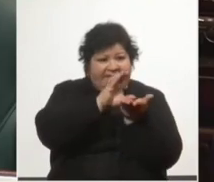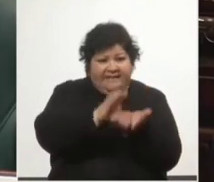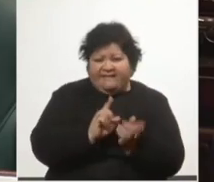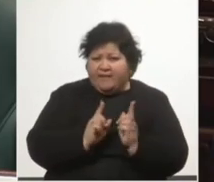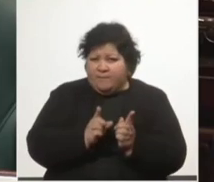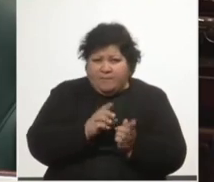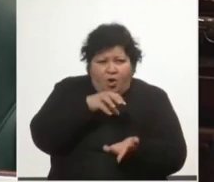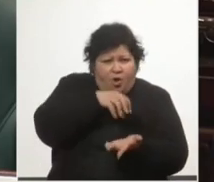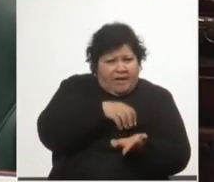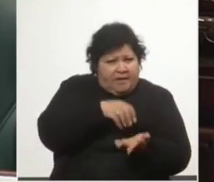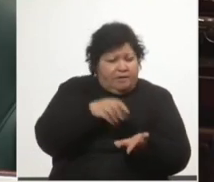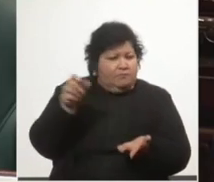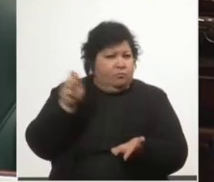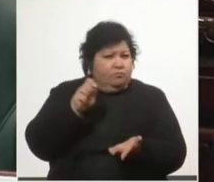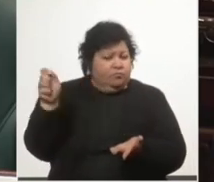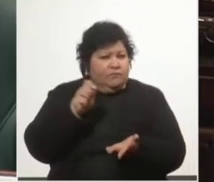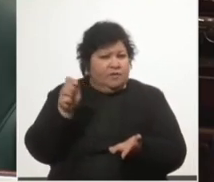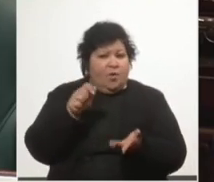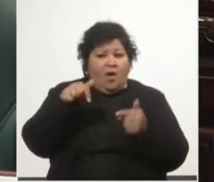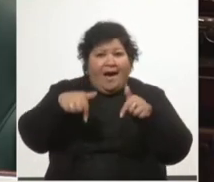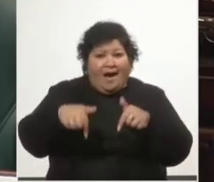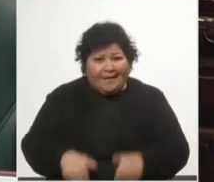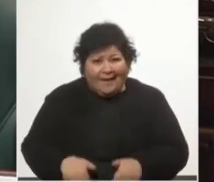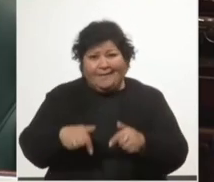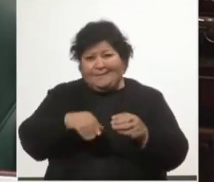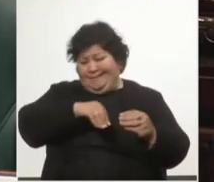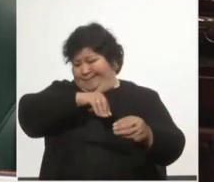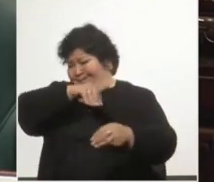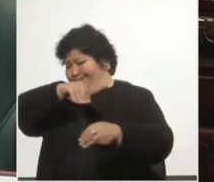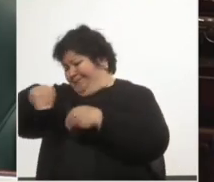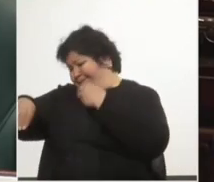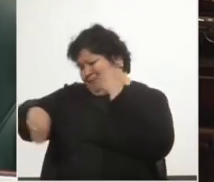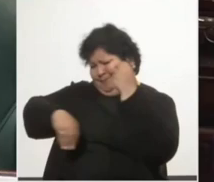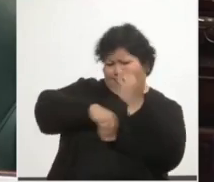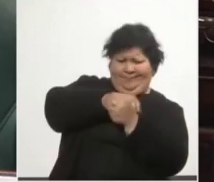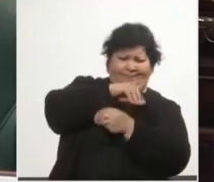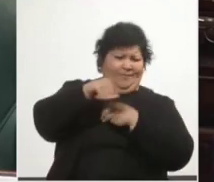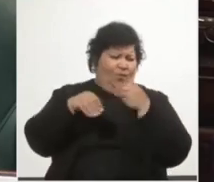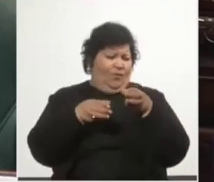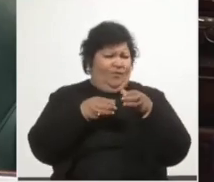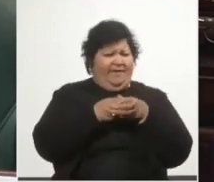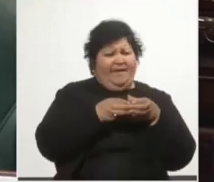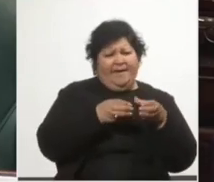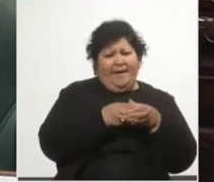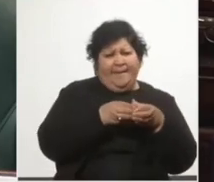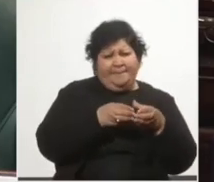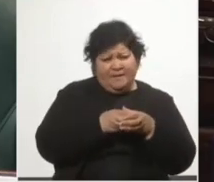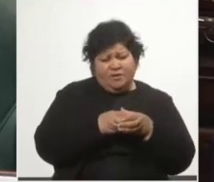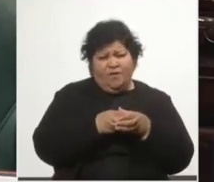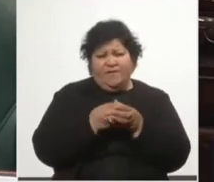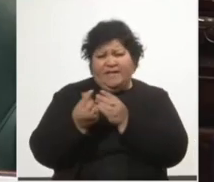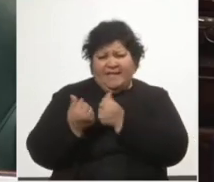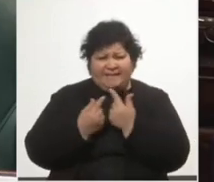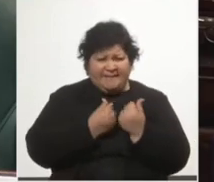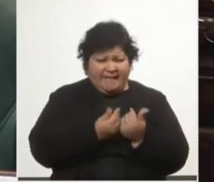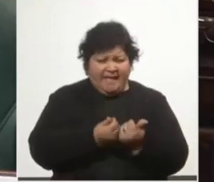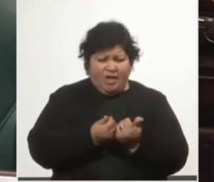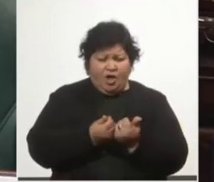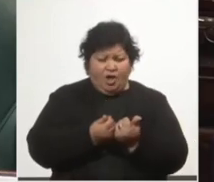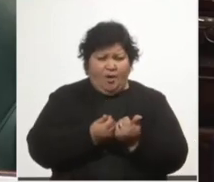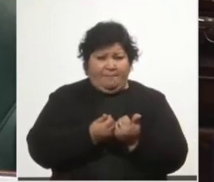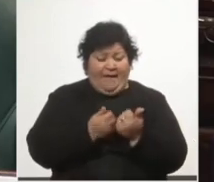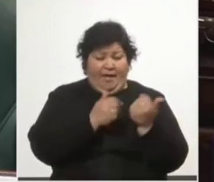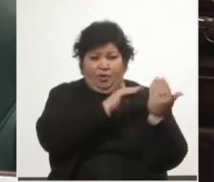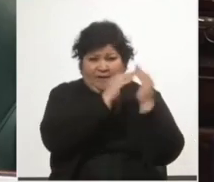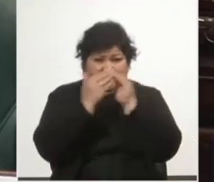Acá se hace un dibujo para hacer un fideicomiso financiero para la política de asentamientos, pero los recursos que se